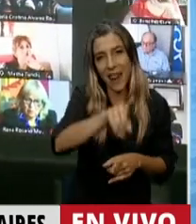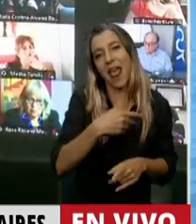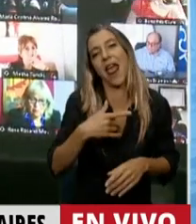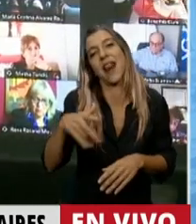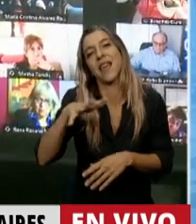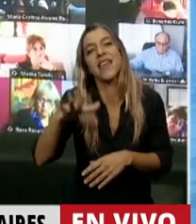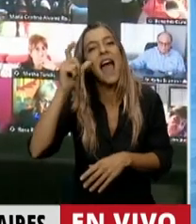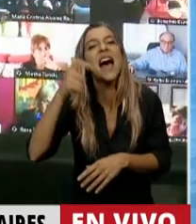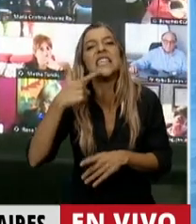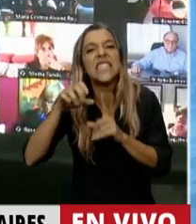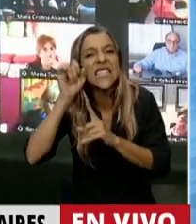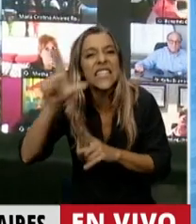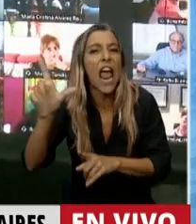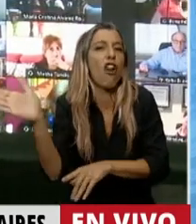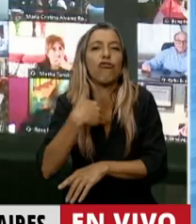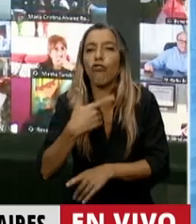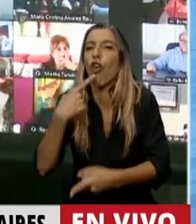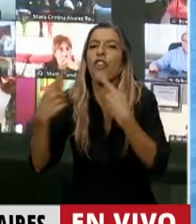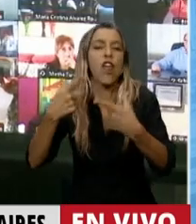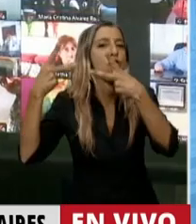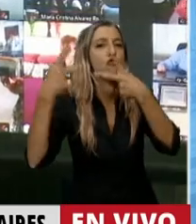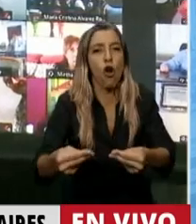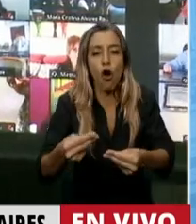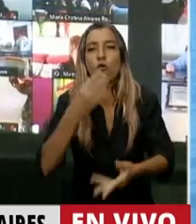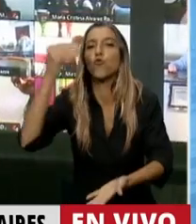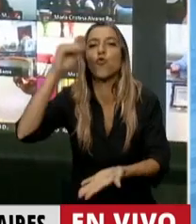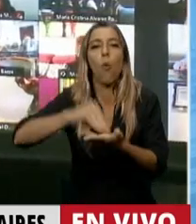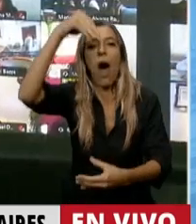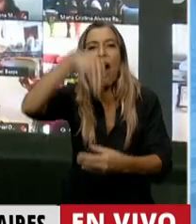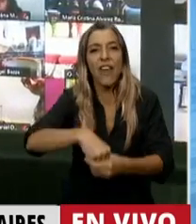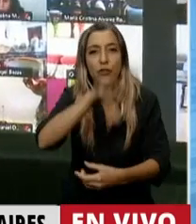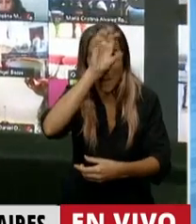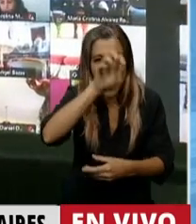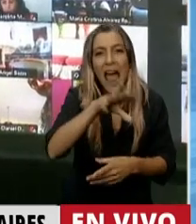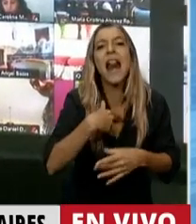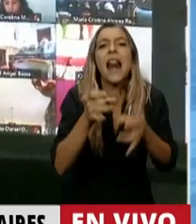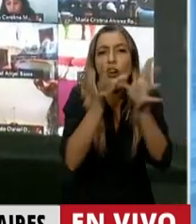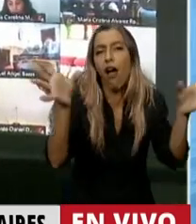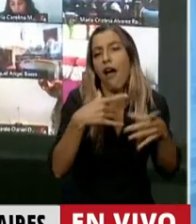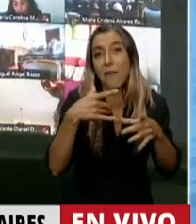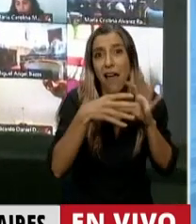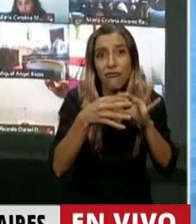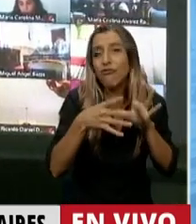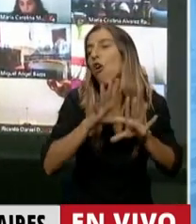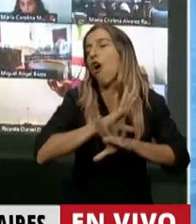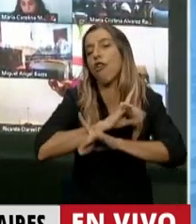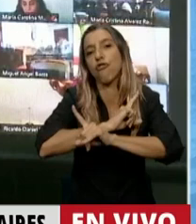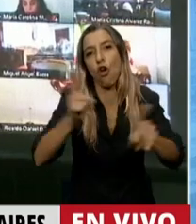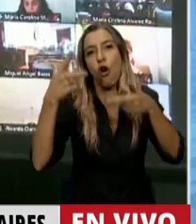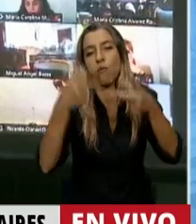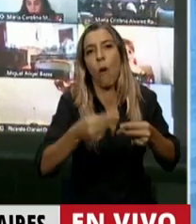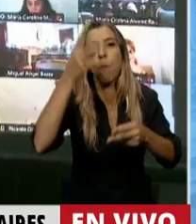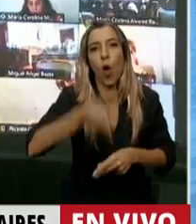todo Chubut dijeron que no, que en Chubut no se permite la minería contaminante. Estamos con la